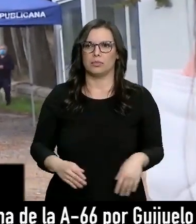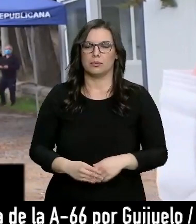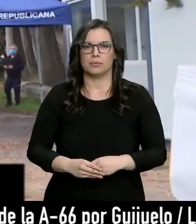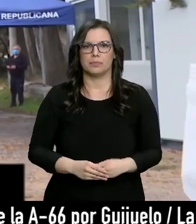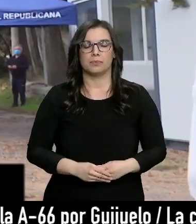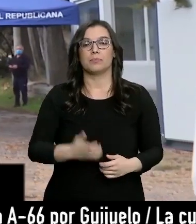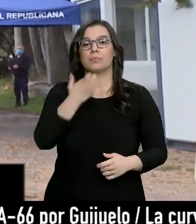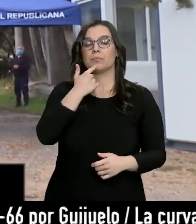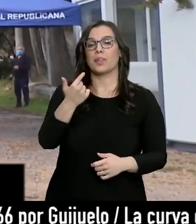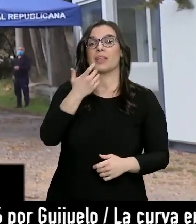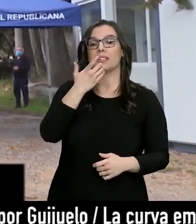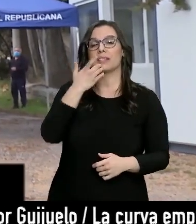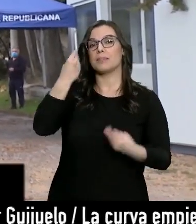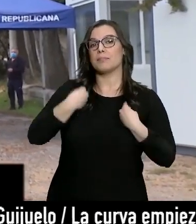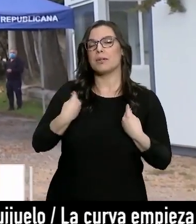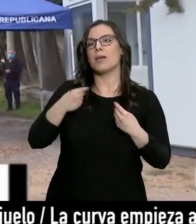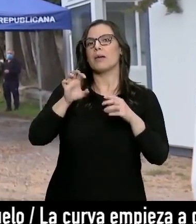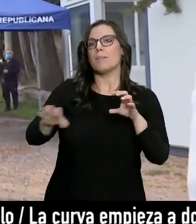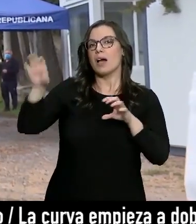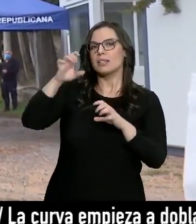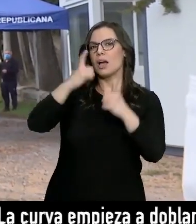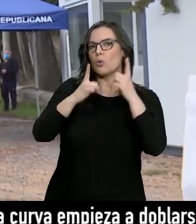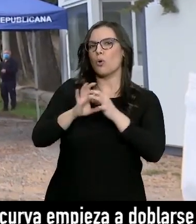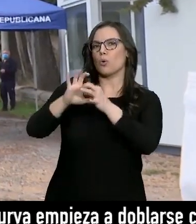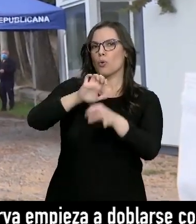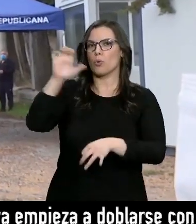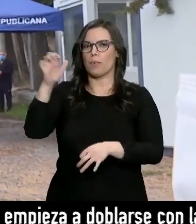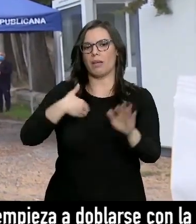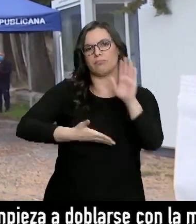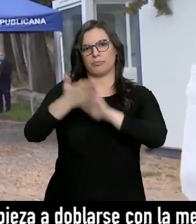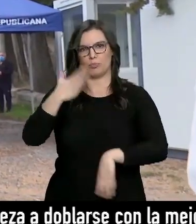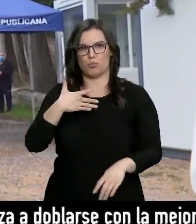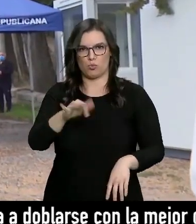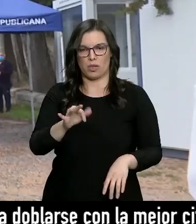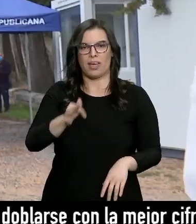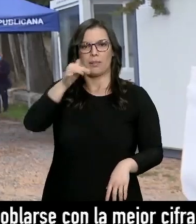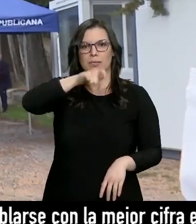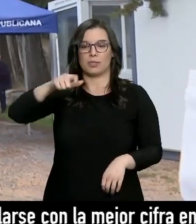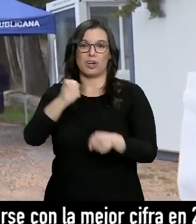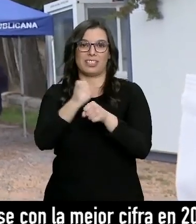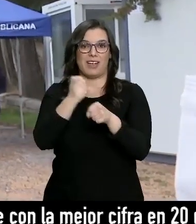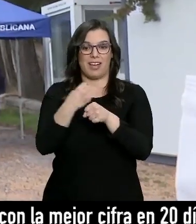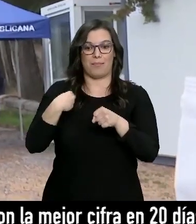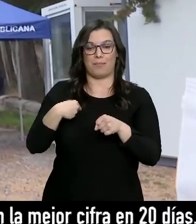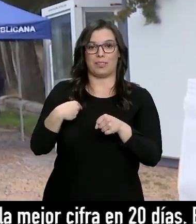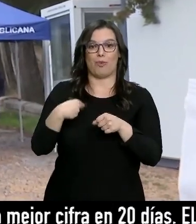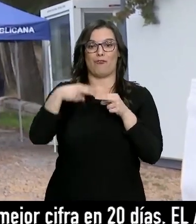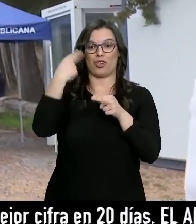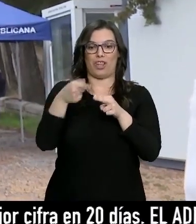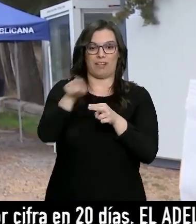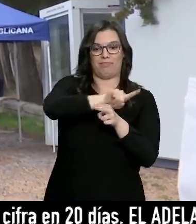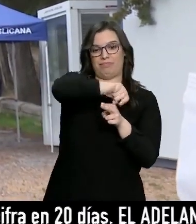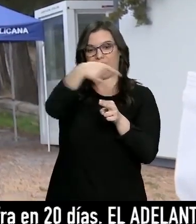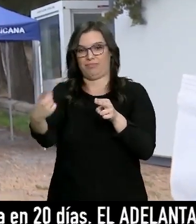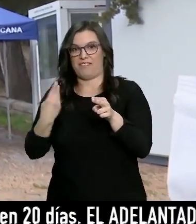Quien resida en algún estado de la Unión Europea también puede salir del país, además de los trabajadores transfronterizos, que también están